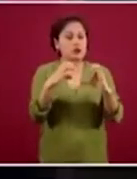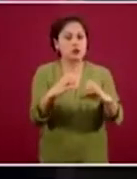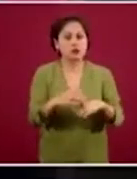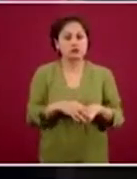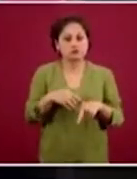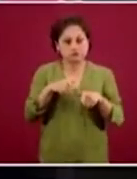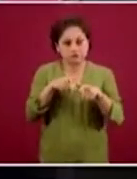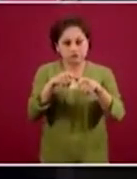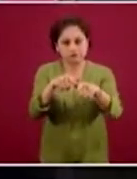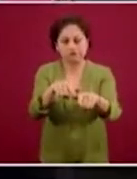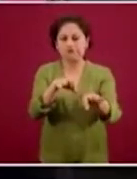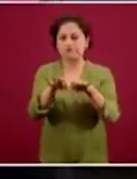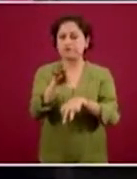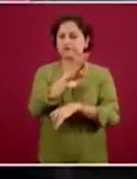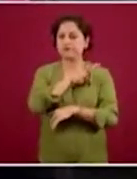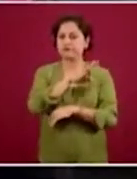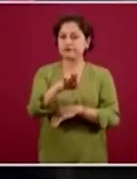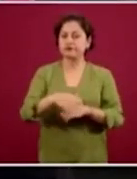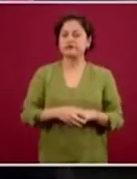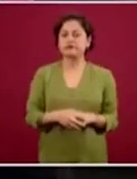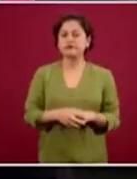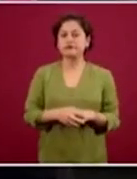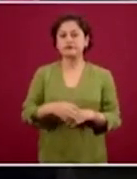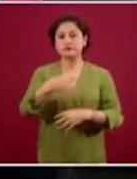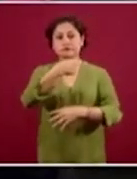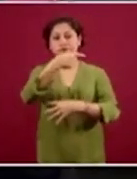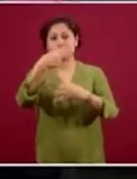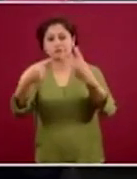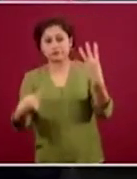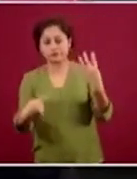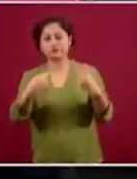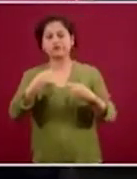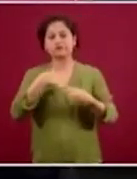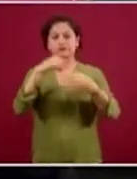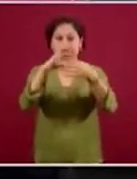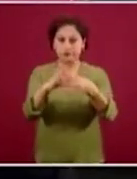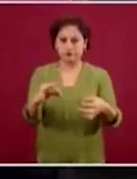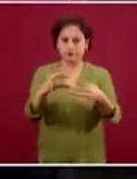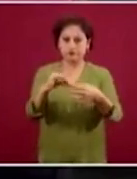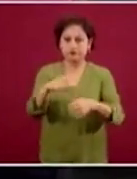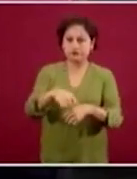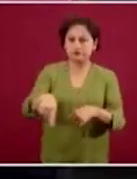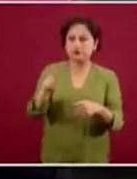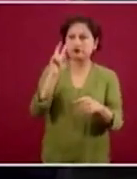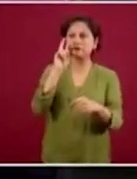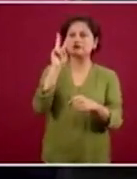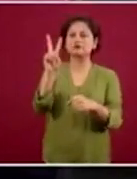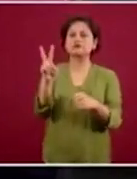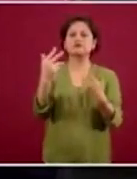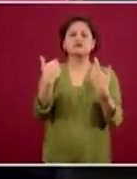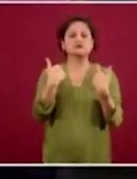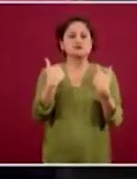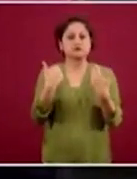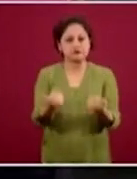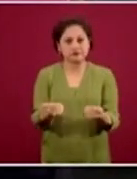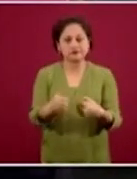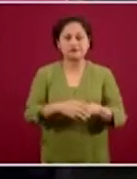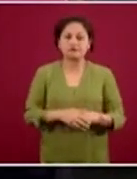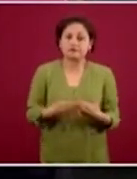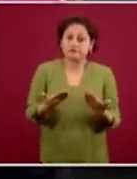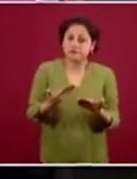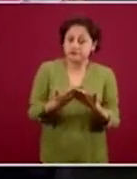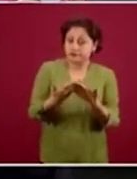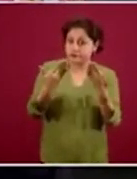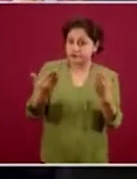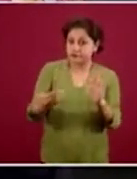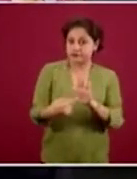Derivado de todo esto que les he hecho a manera de introducción para que entren en contexto, entonces tienen ante ustedes